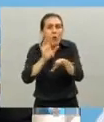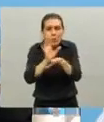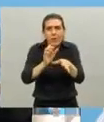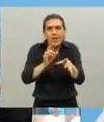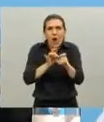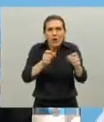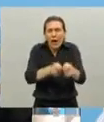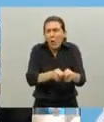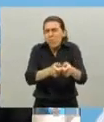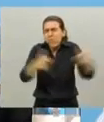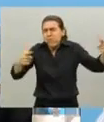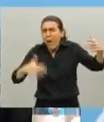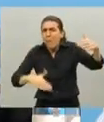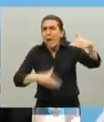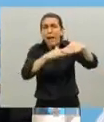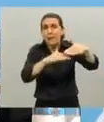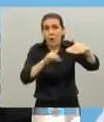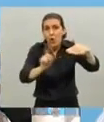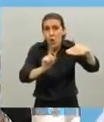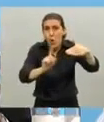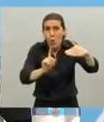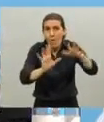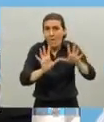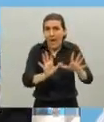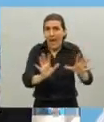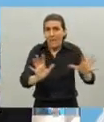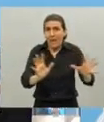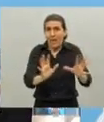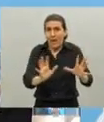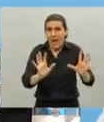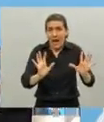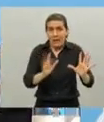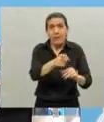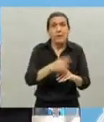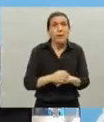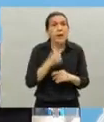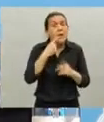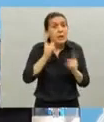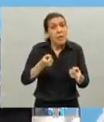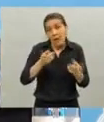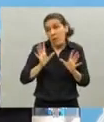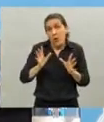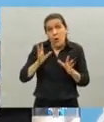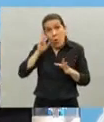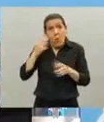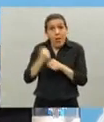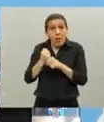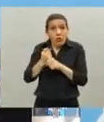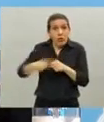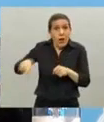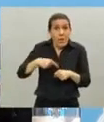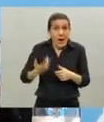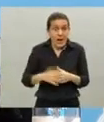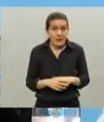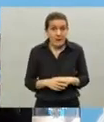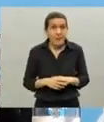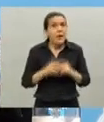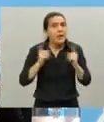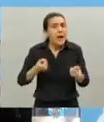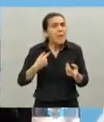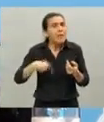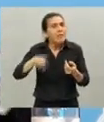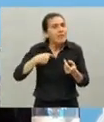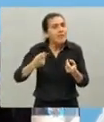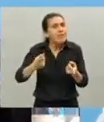minimizar los efectos de ese pico obviamente y en eso estamos en eso estamos y es